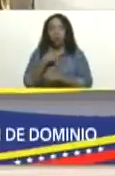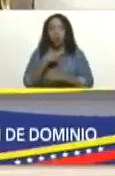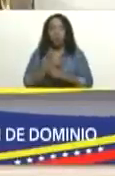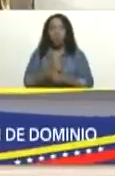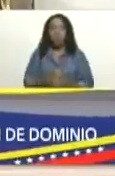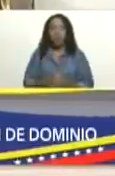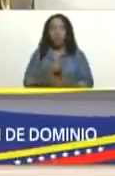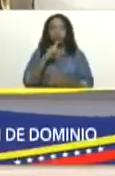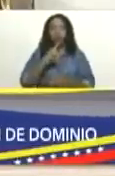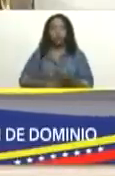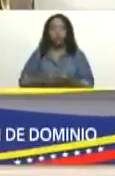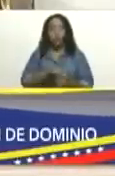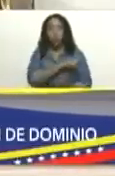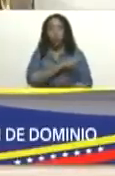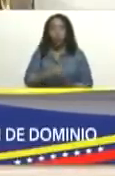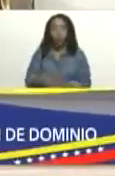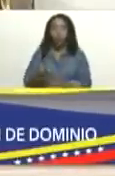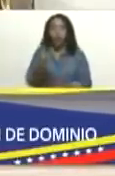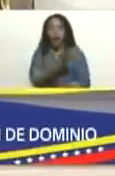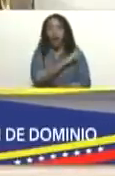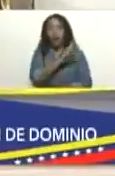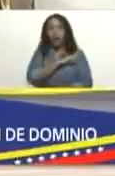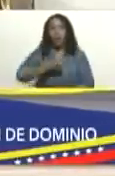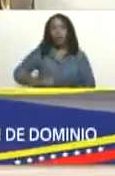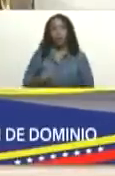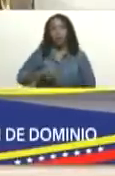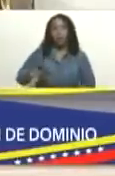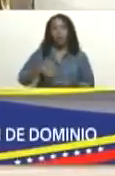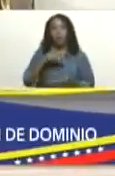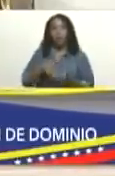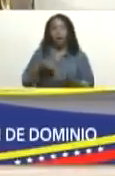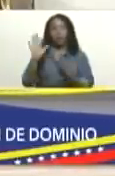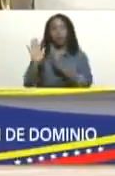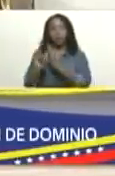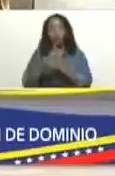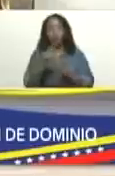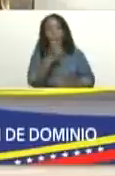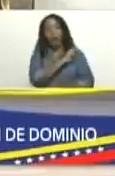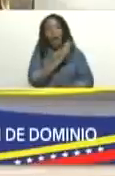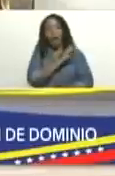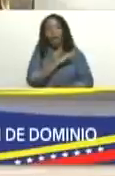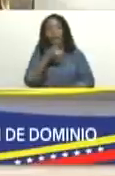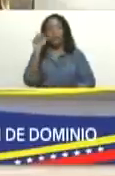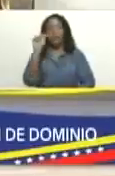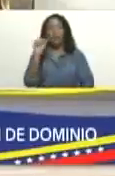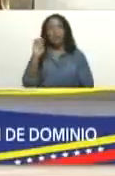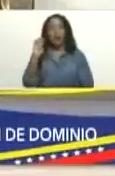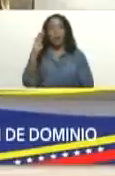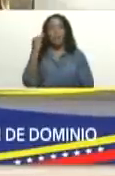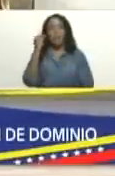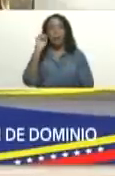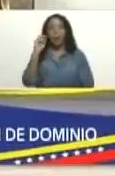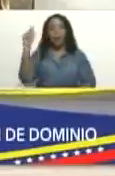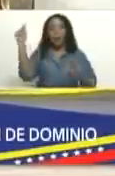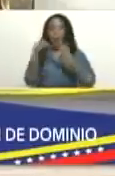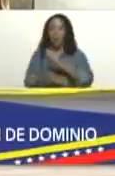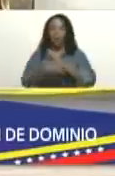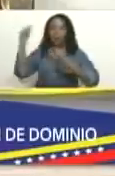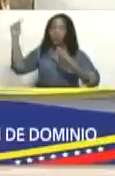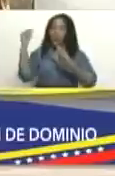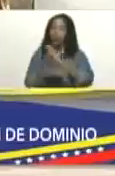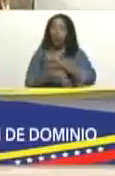orden al jefe de la policía nacional anticorrupción y al jefe del SEBIN a fondo a fondo a fondo